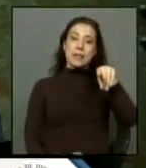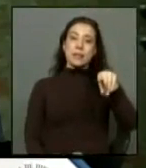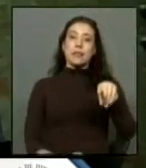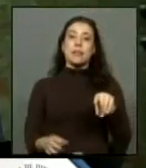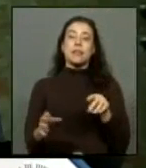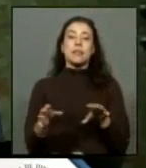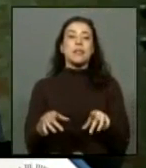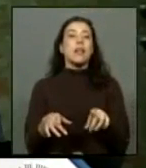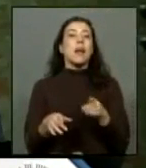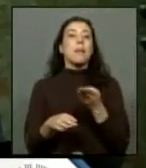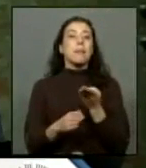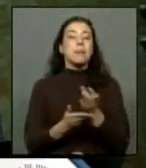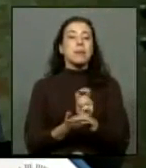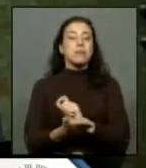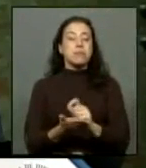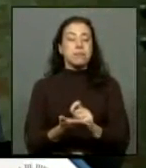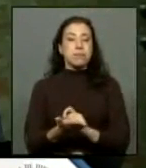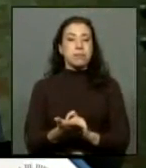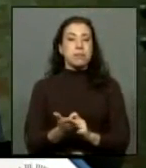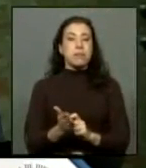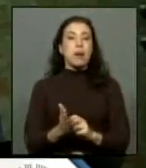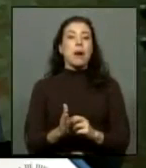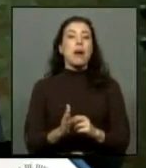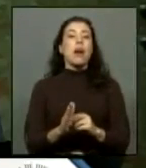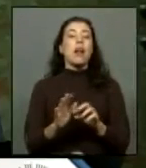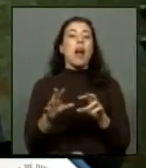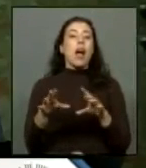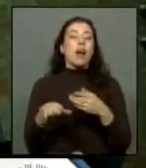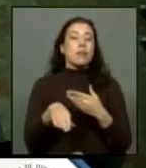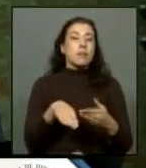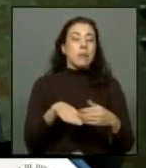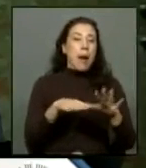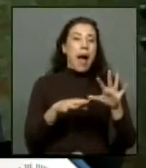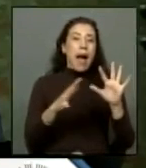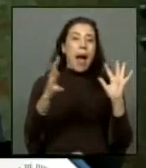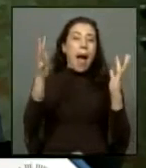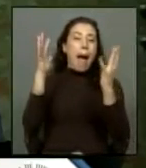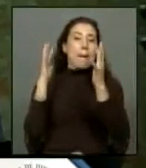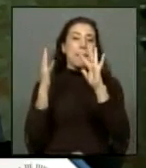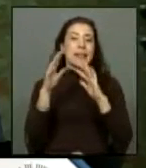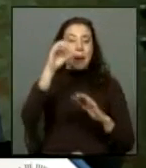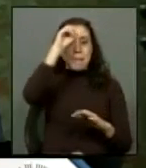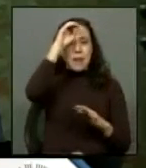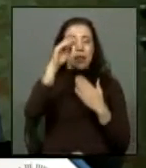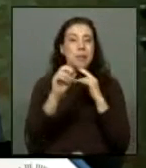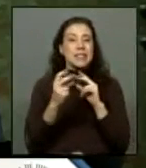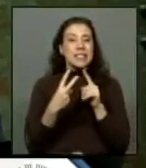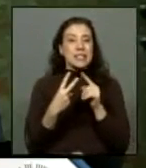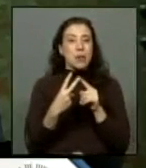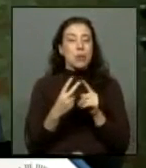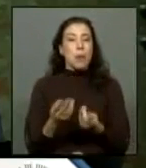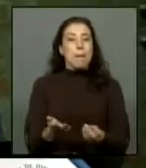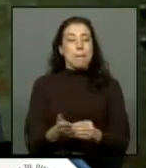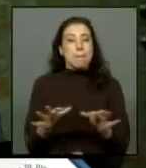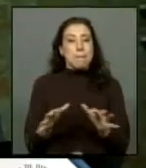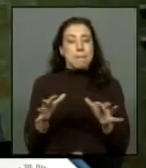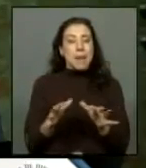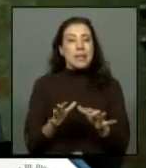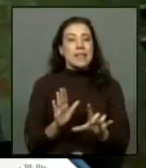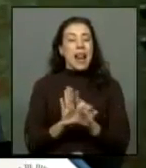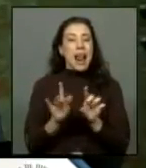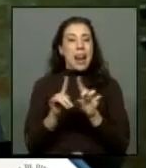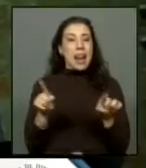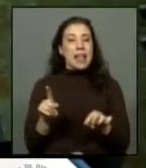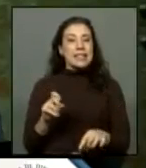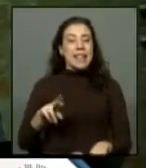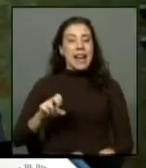pública y elaboren una iniciativa de ley relativa a pasivos ambientales y mineros y en segundo lugar se sirva a reforzar el marco legal que rige a